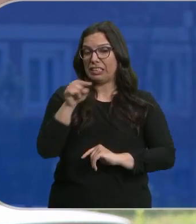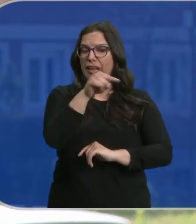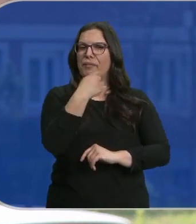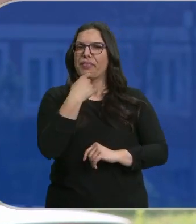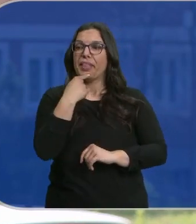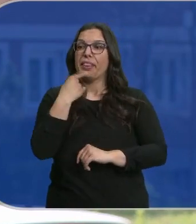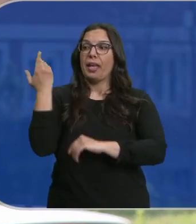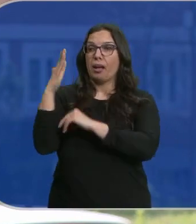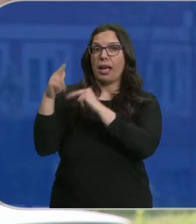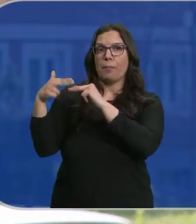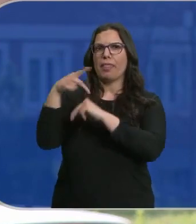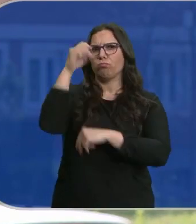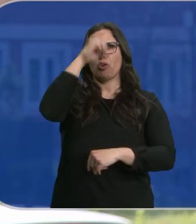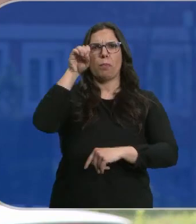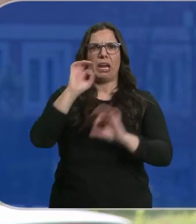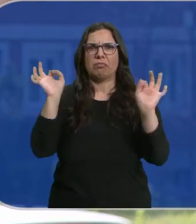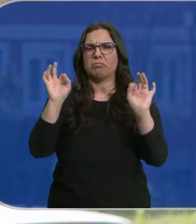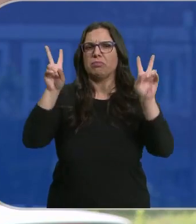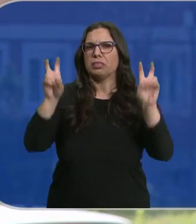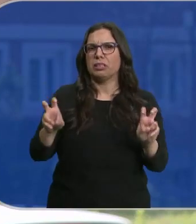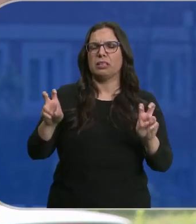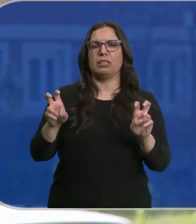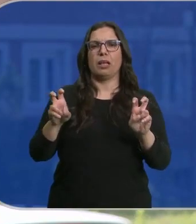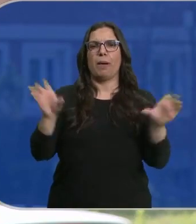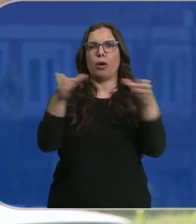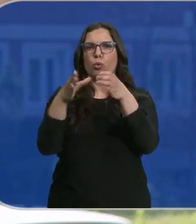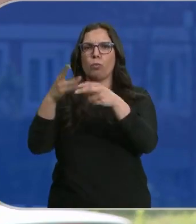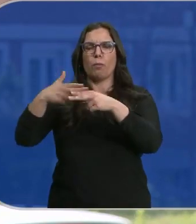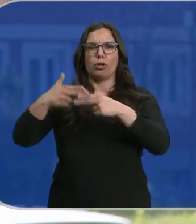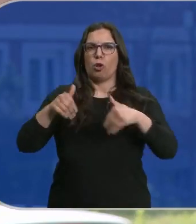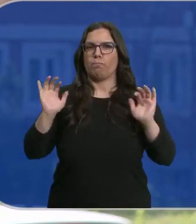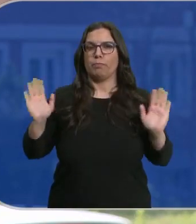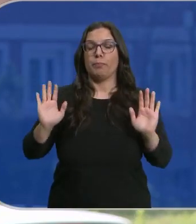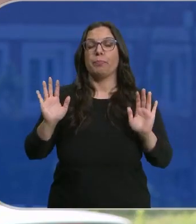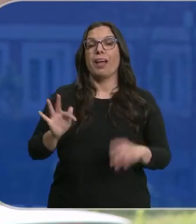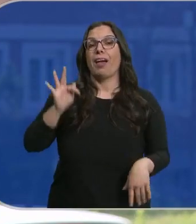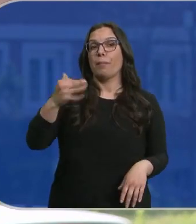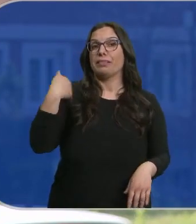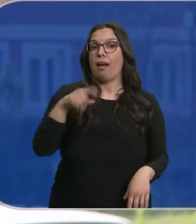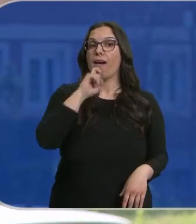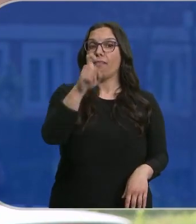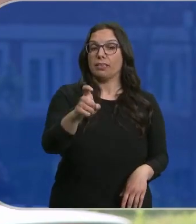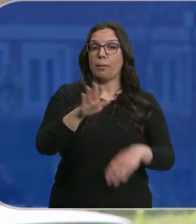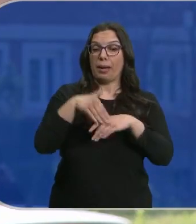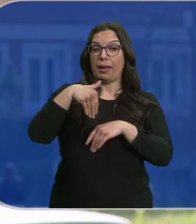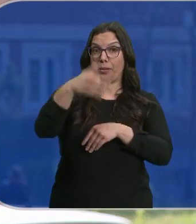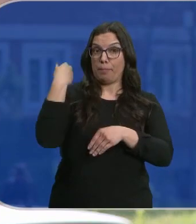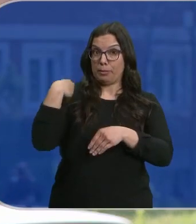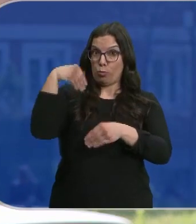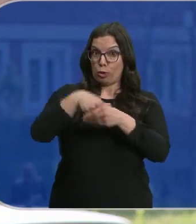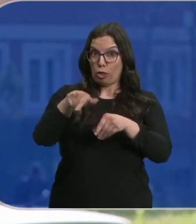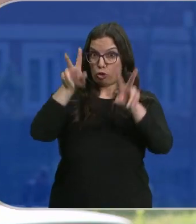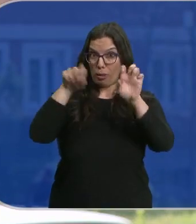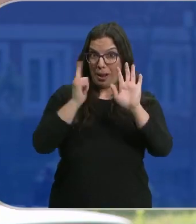ella aseguraba que no entra a opinar ni a valorar lo que hagan los grupos parlamentarios. Es más, ya ha adelantado que de cara a esa